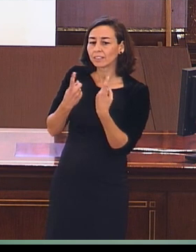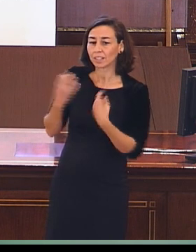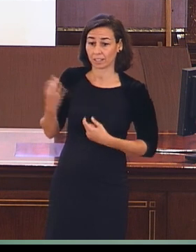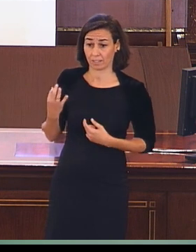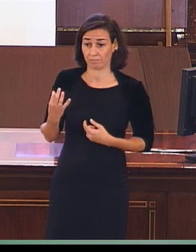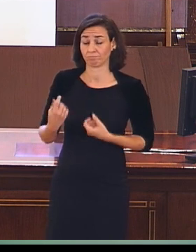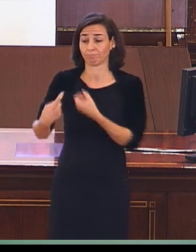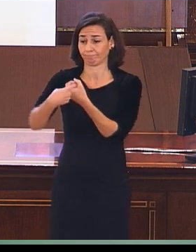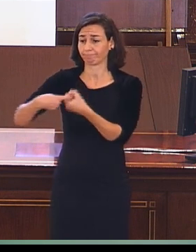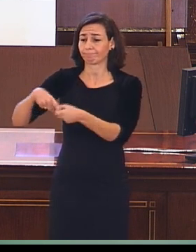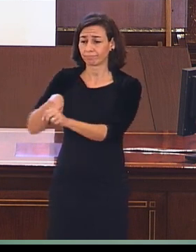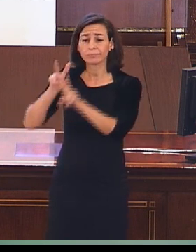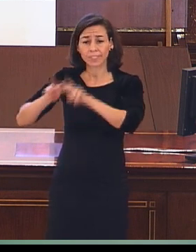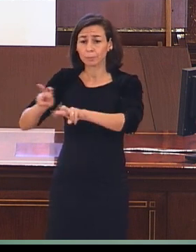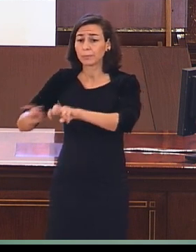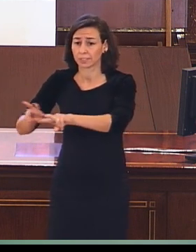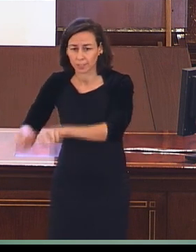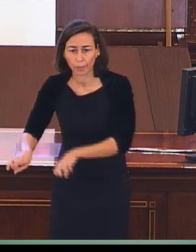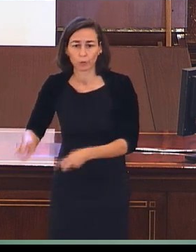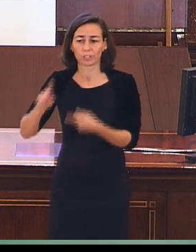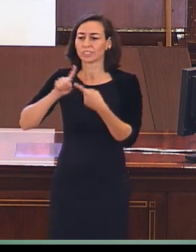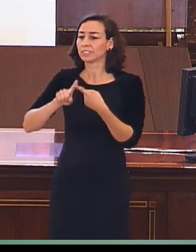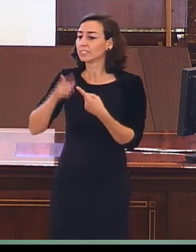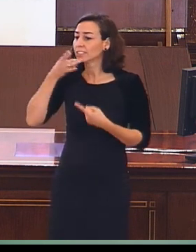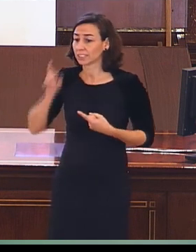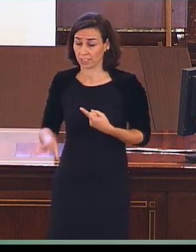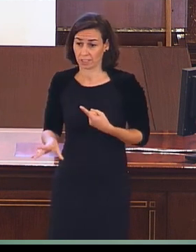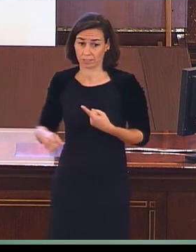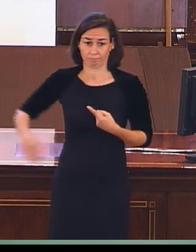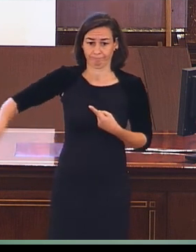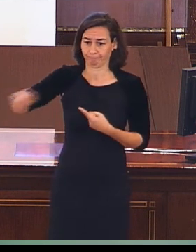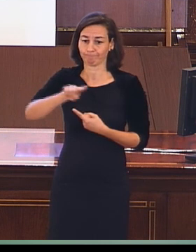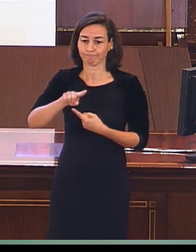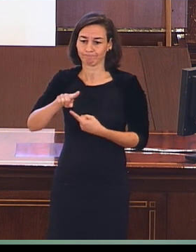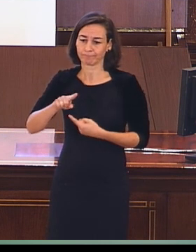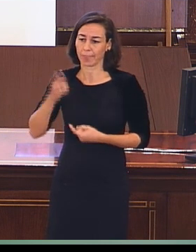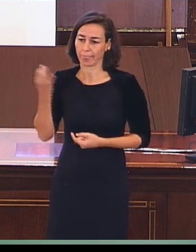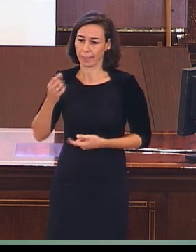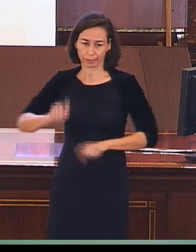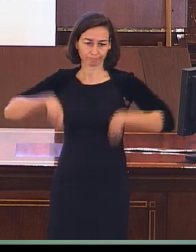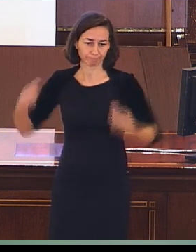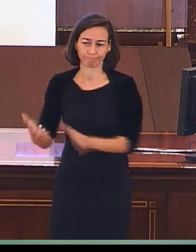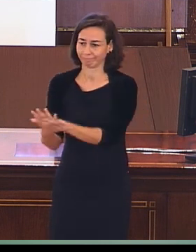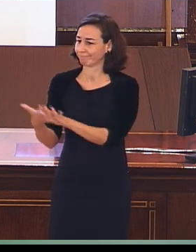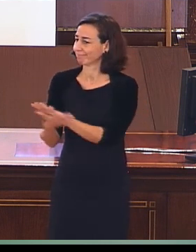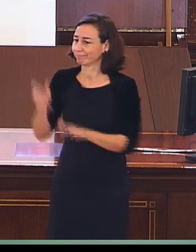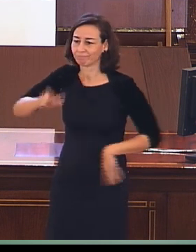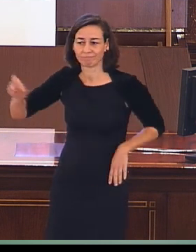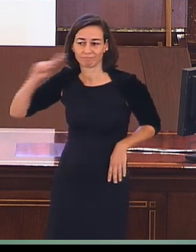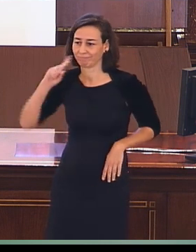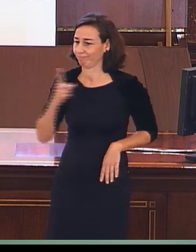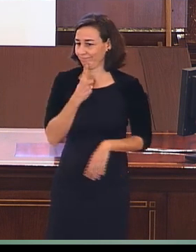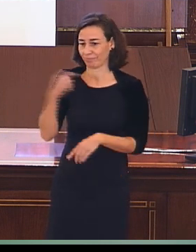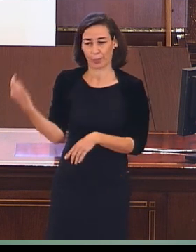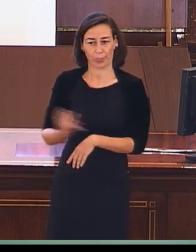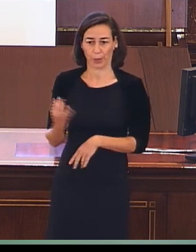con la participación de investigadores e investigadoras nativos en lengua de signos, personas sordas que estén